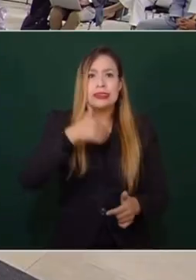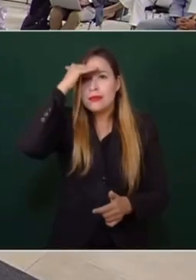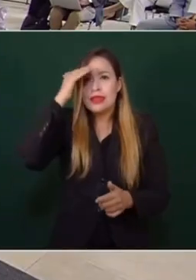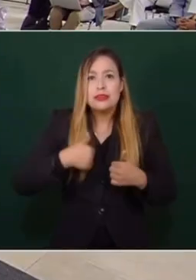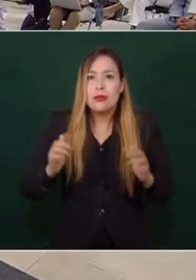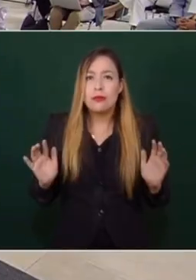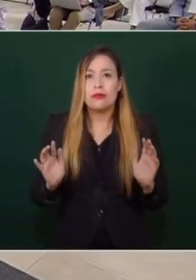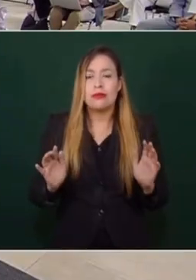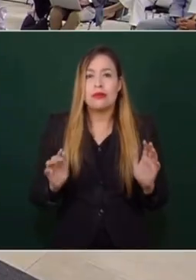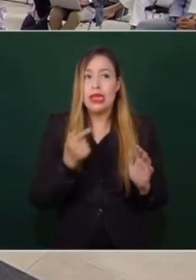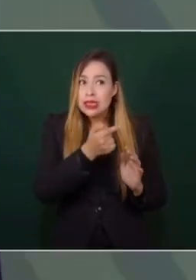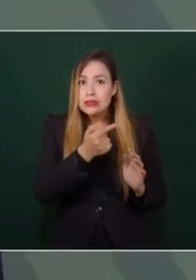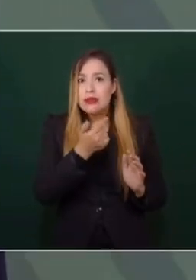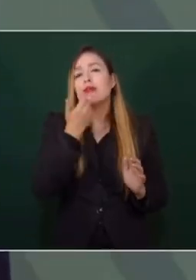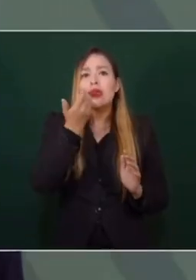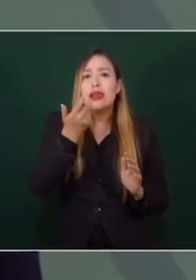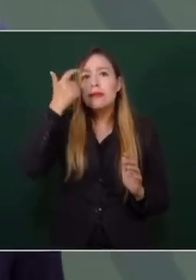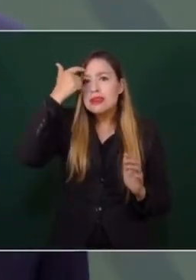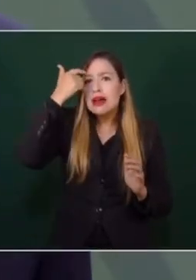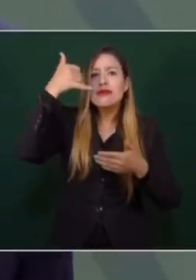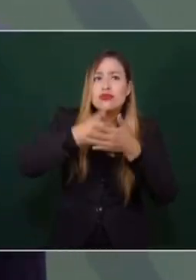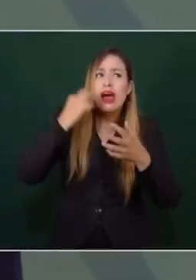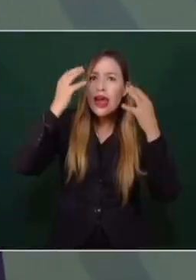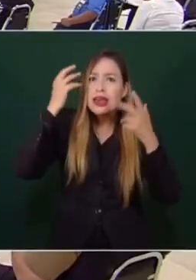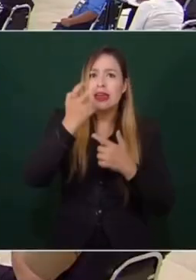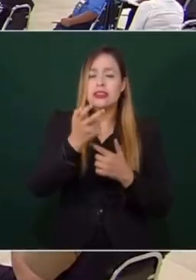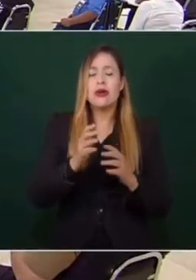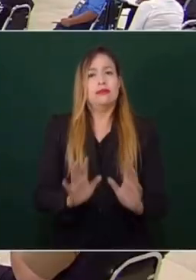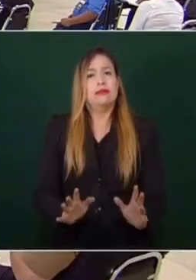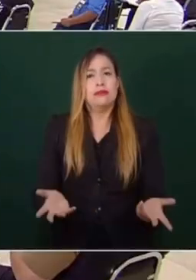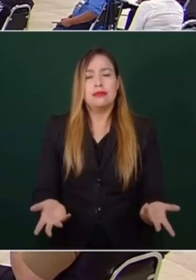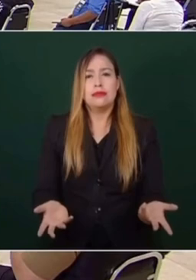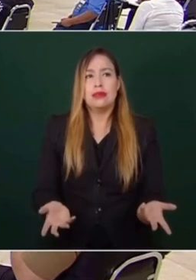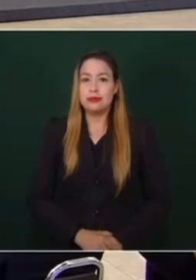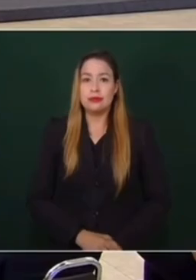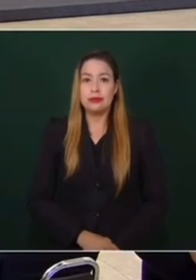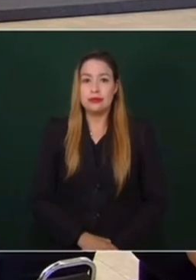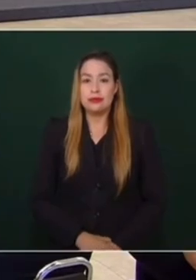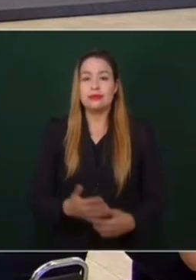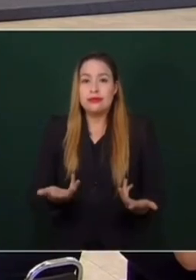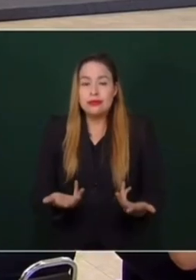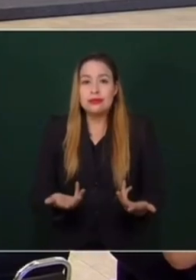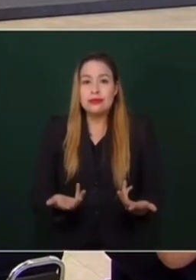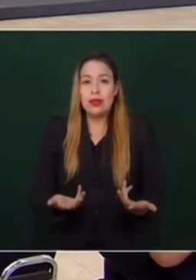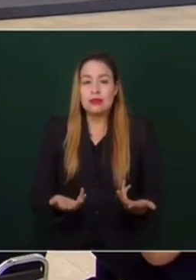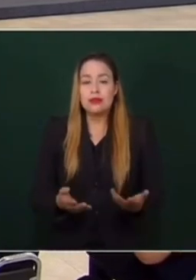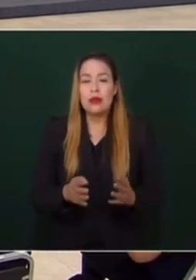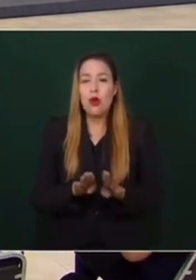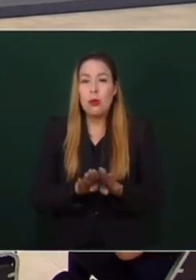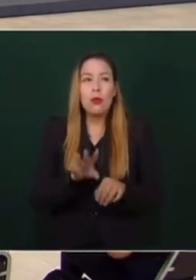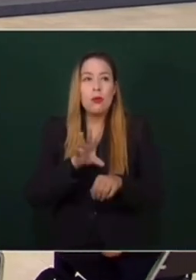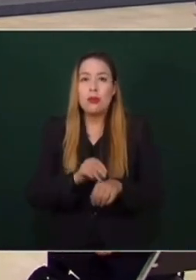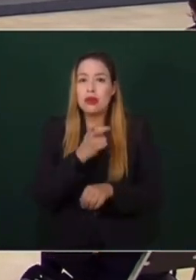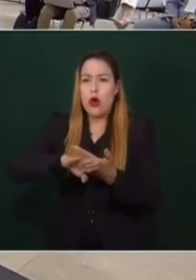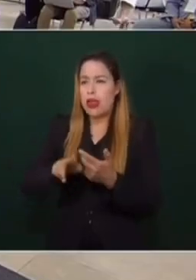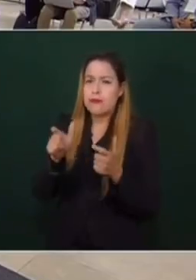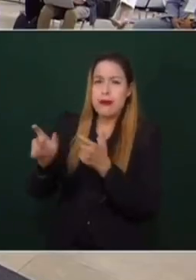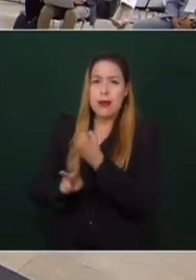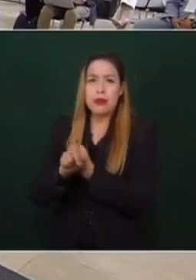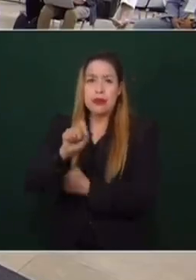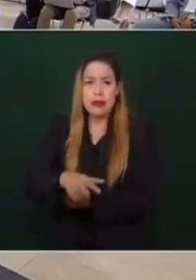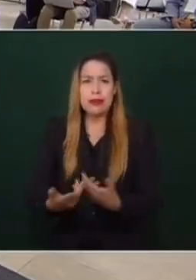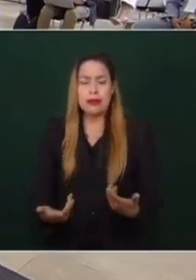Y vamos a analizarlo, actuaron muy bien los soldados. ¿En qué cabeza cabe que la violencia se enfrenta con la violencia?